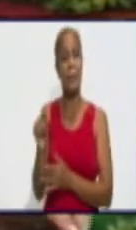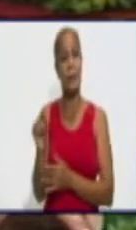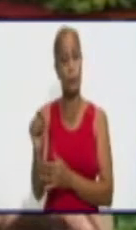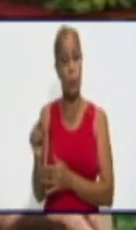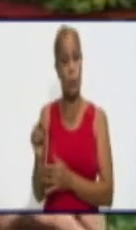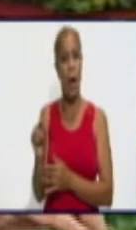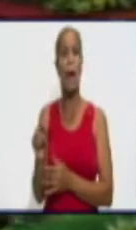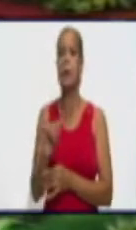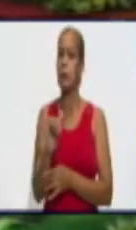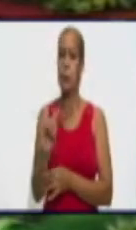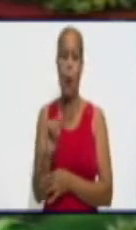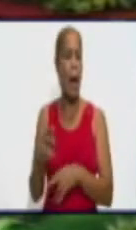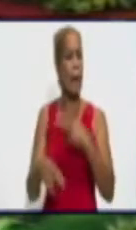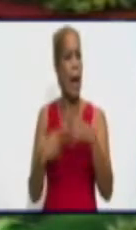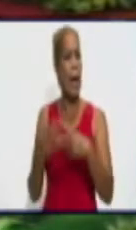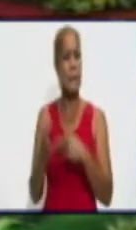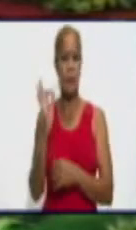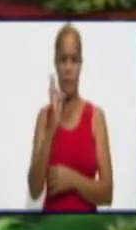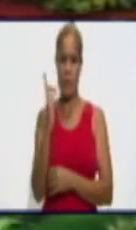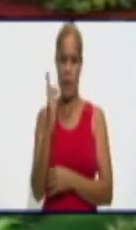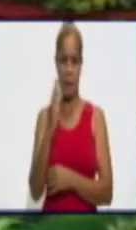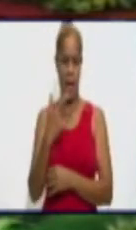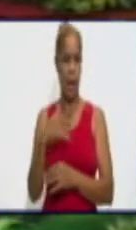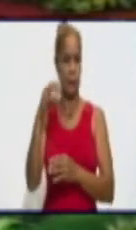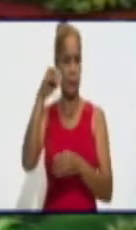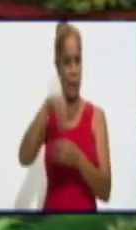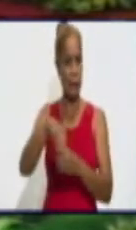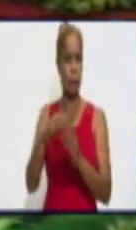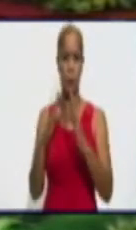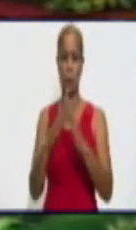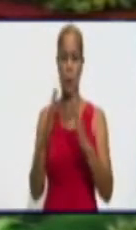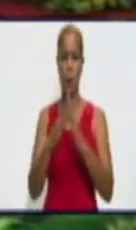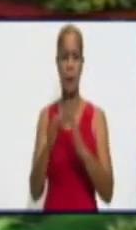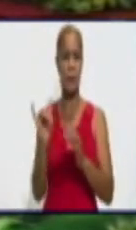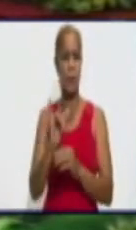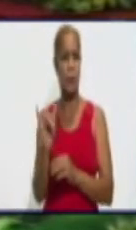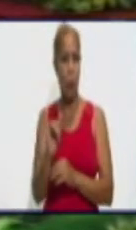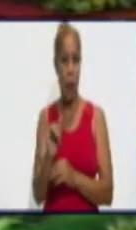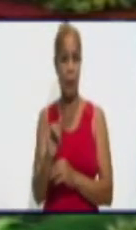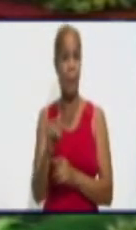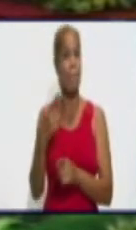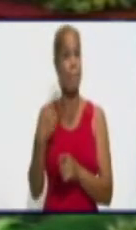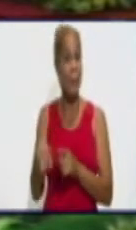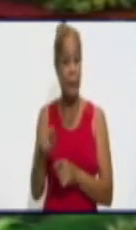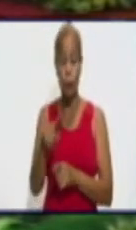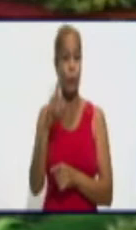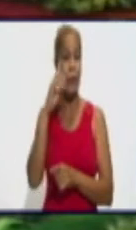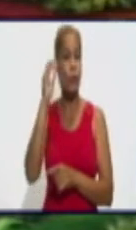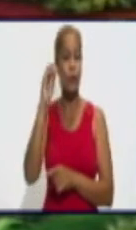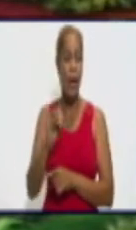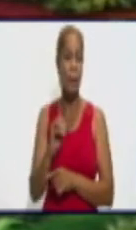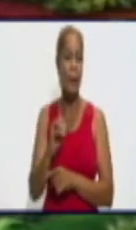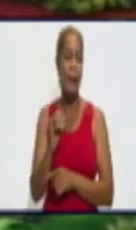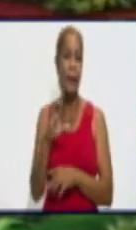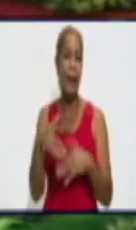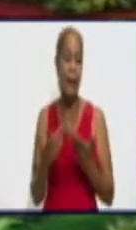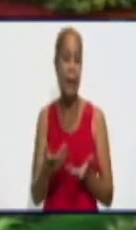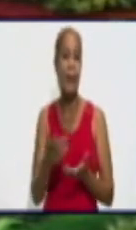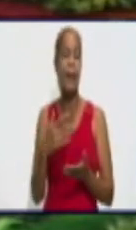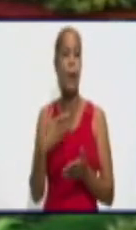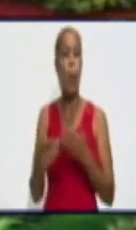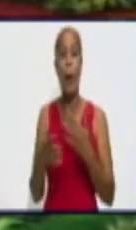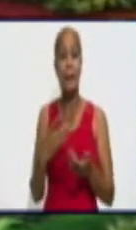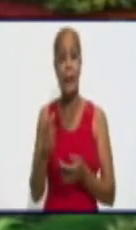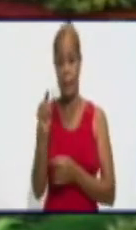como si nada estuviera pasando. Usted sabe que alguien le puede llevar la enfermedad a la casa en esa actividad y que después